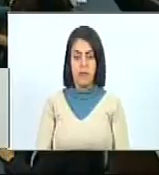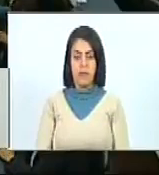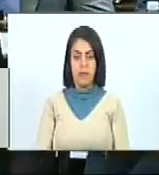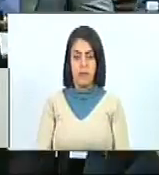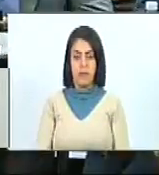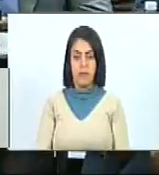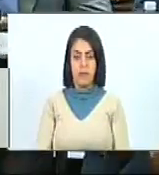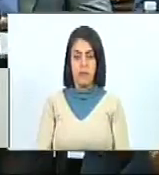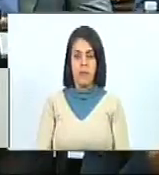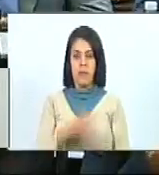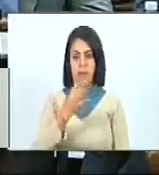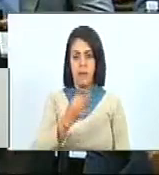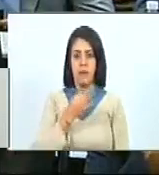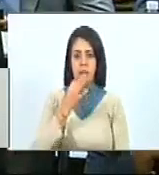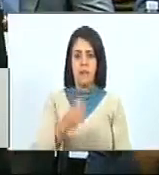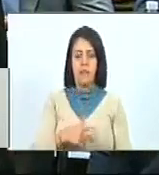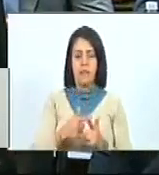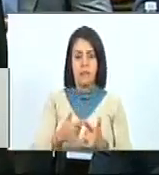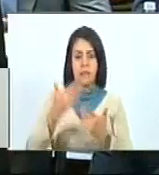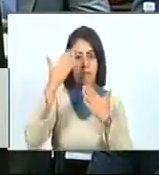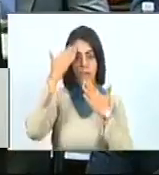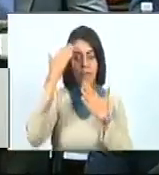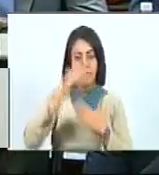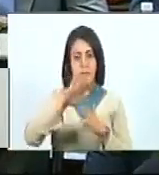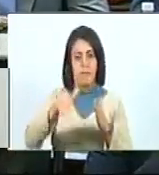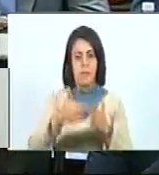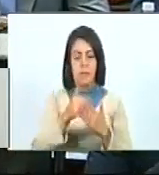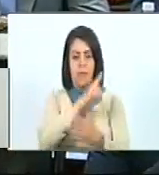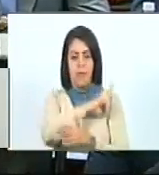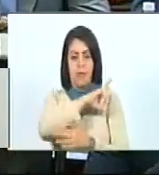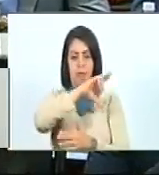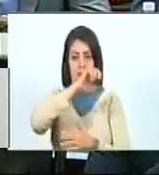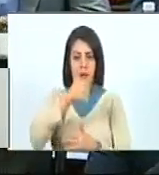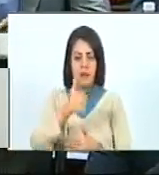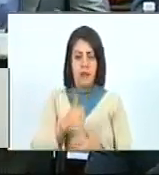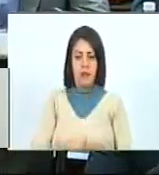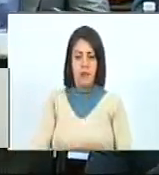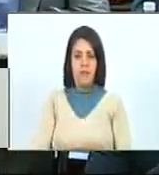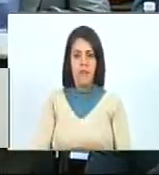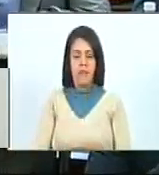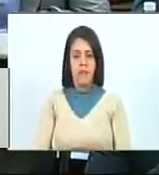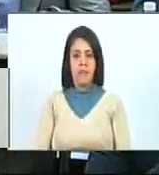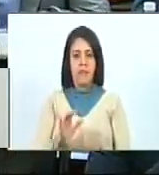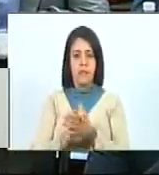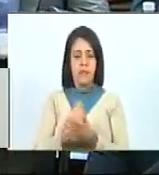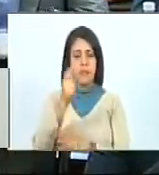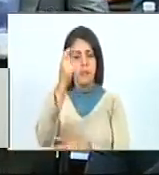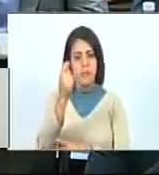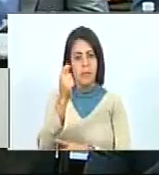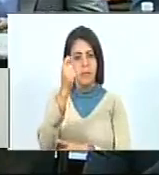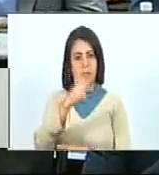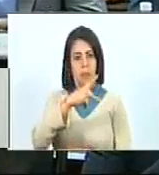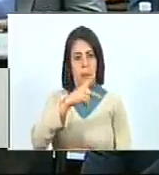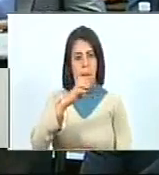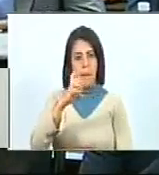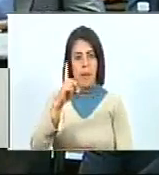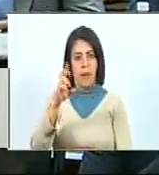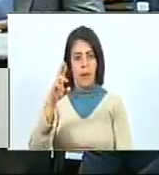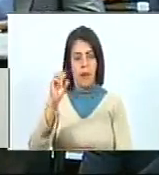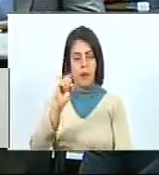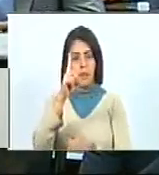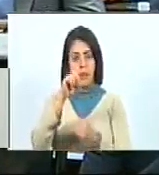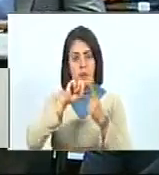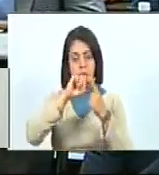Buenas tardes. Saludar a nuestra junta directiva, compañero diputado Pedro Infante, primer